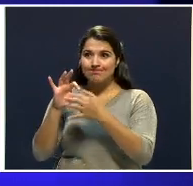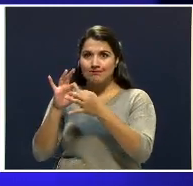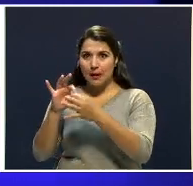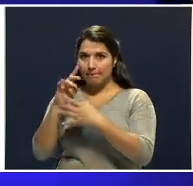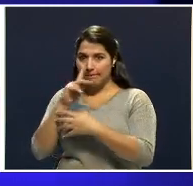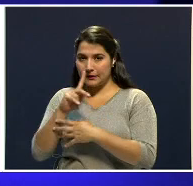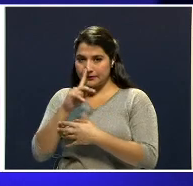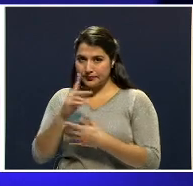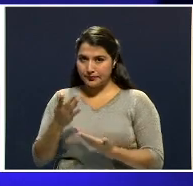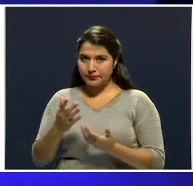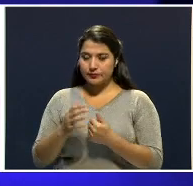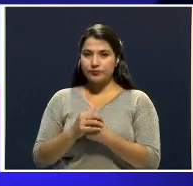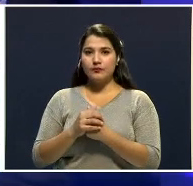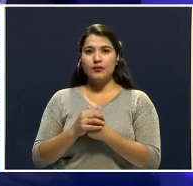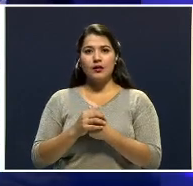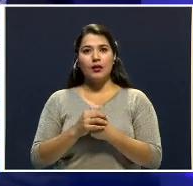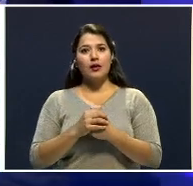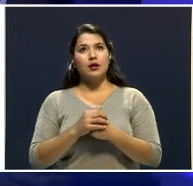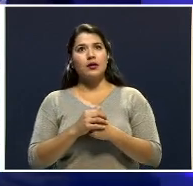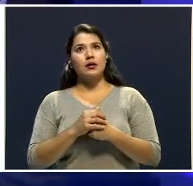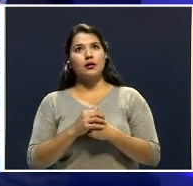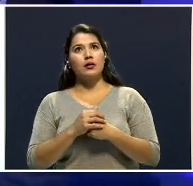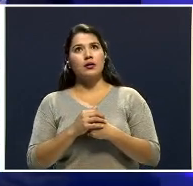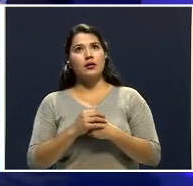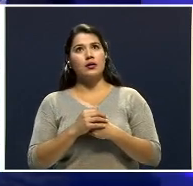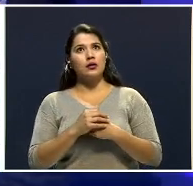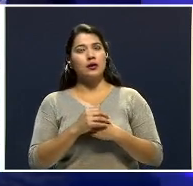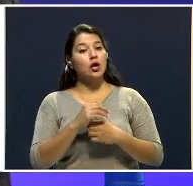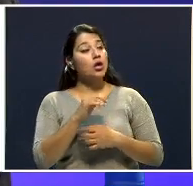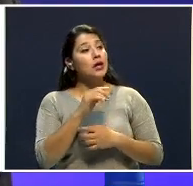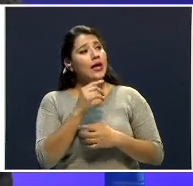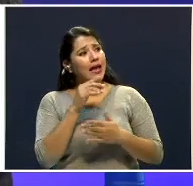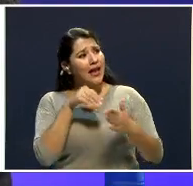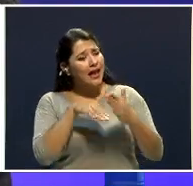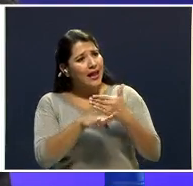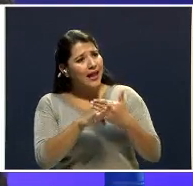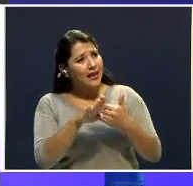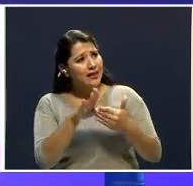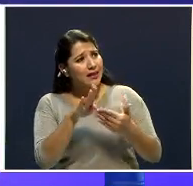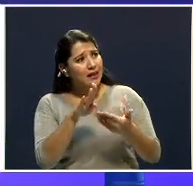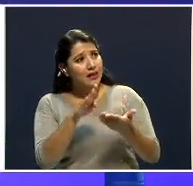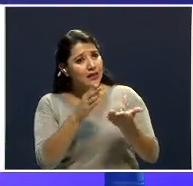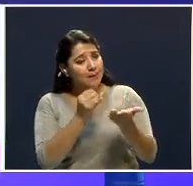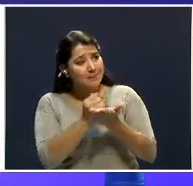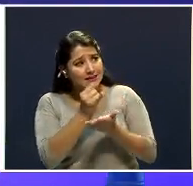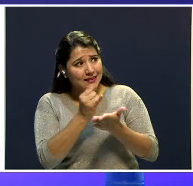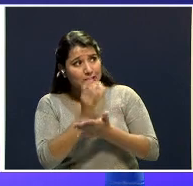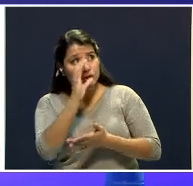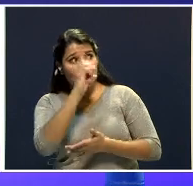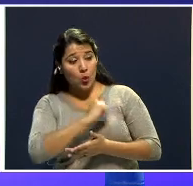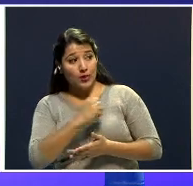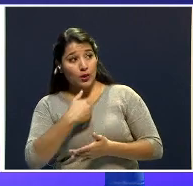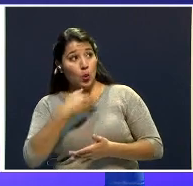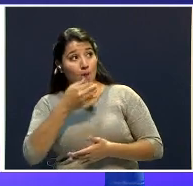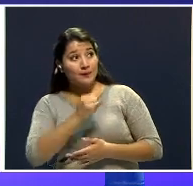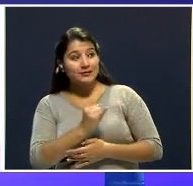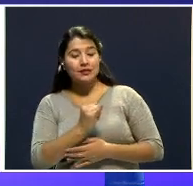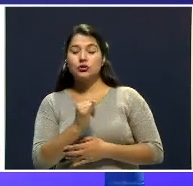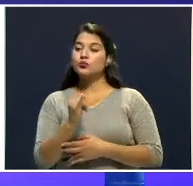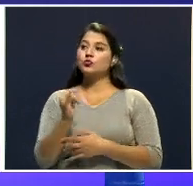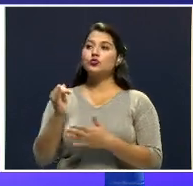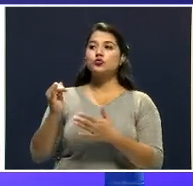sólidos. No hay violación. No hay violación. No hay violación, no se pudo determinar. La niña había